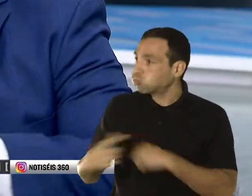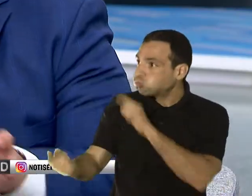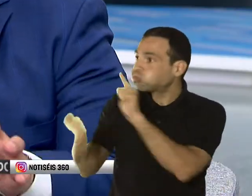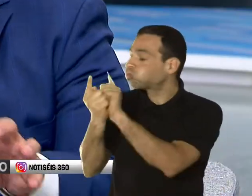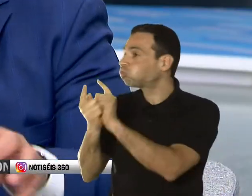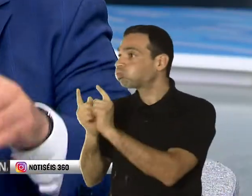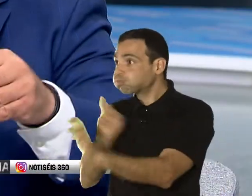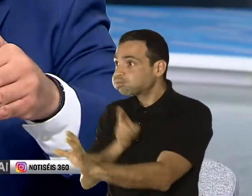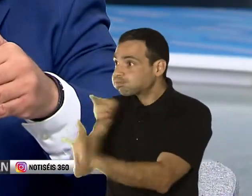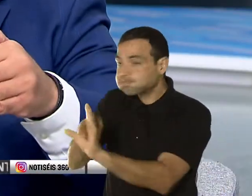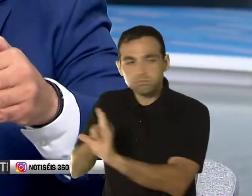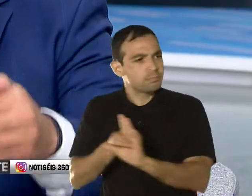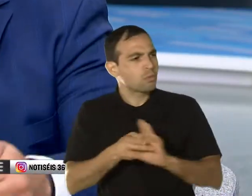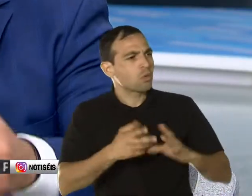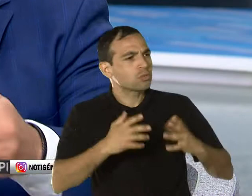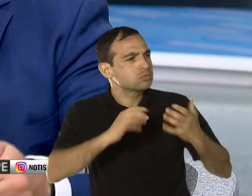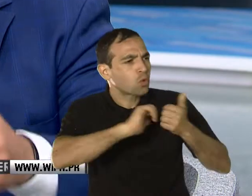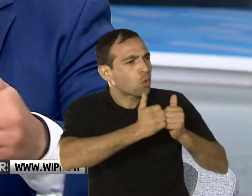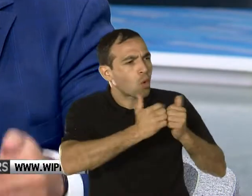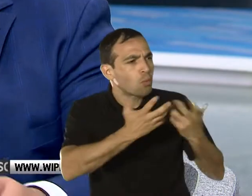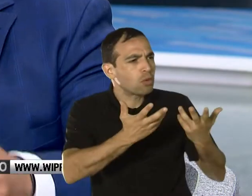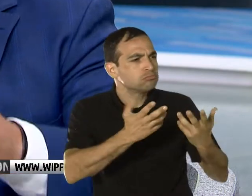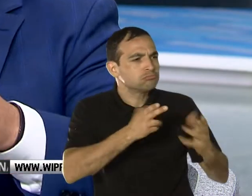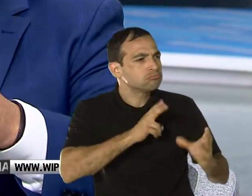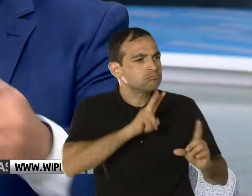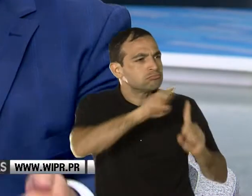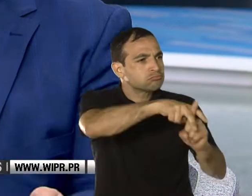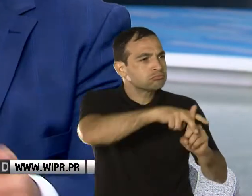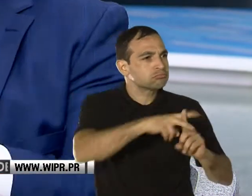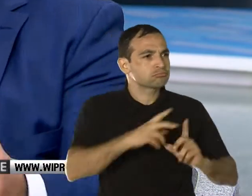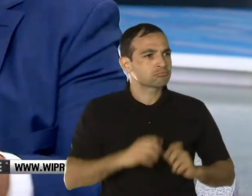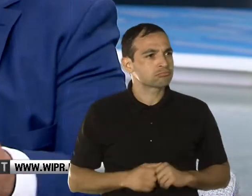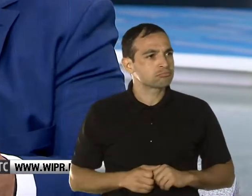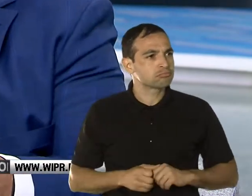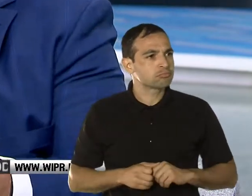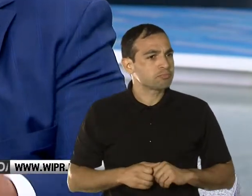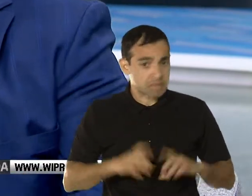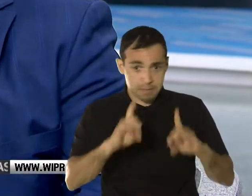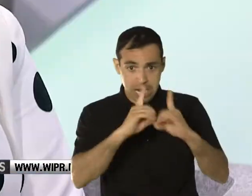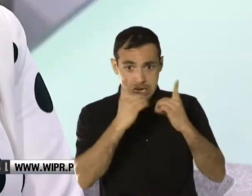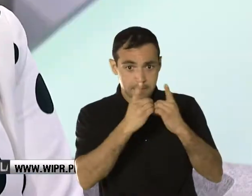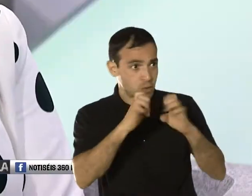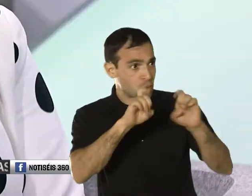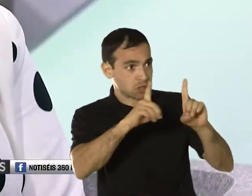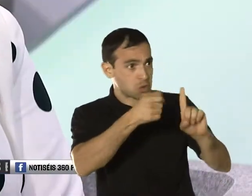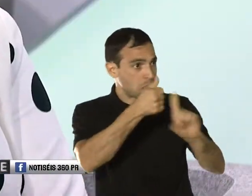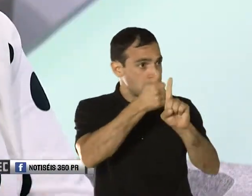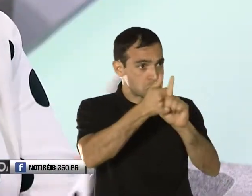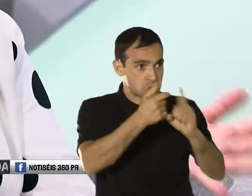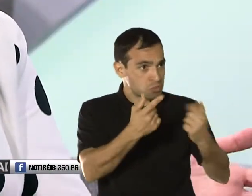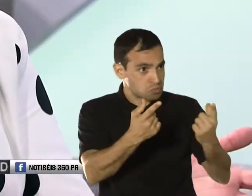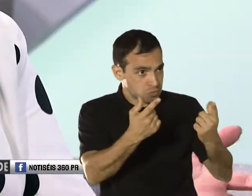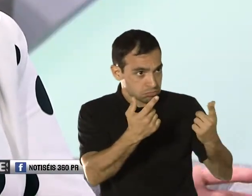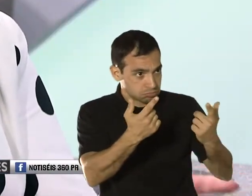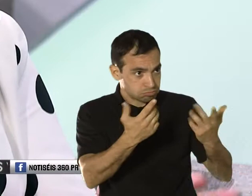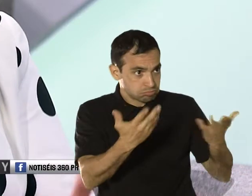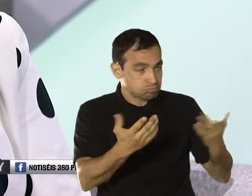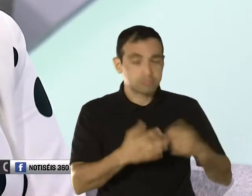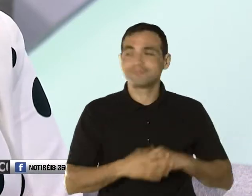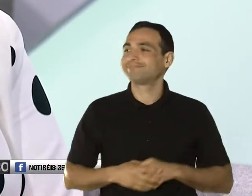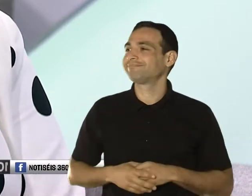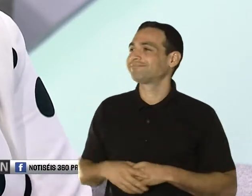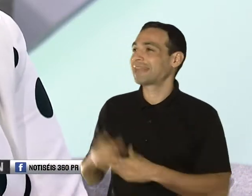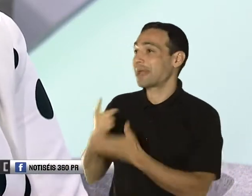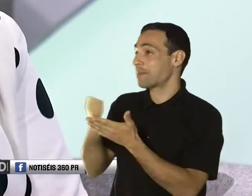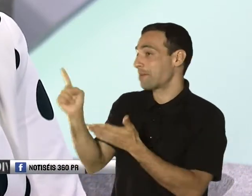el acercamiento se realiza en cada una de las escuelas por el propio departamento? ¿Cómo se hace esa dinámica? Pues mire, este momento, la semana pasada firmamos el